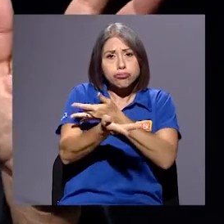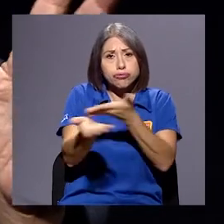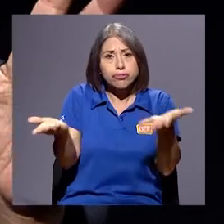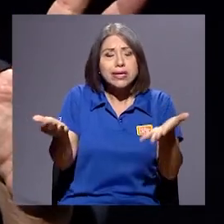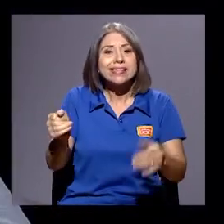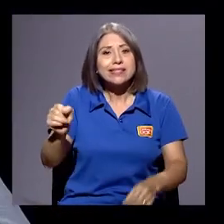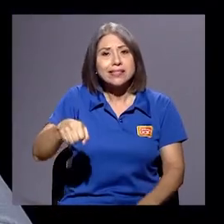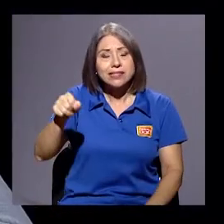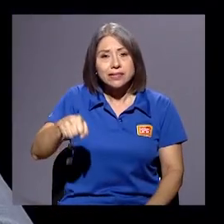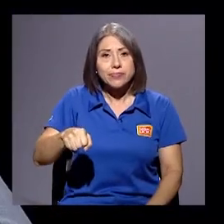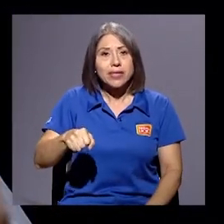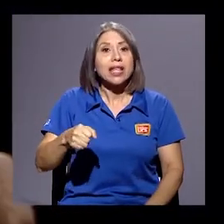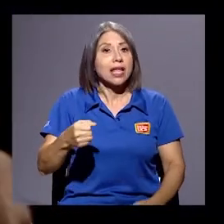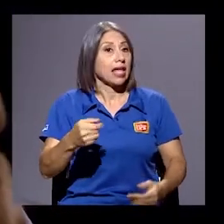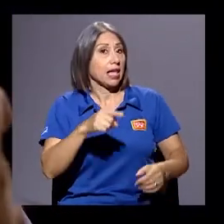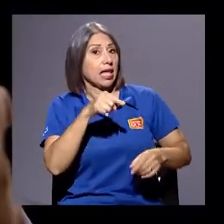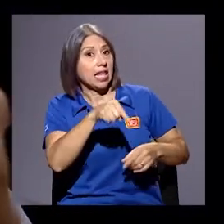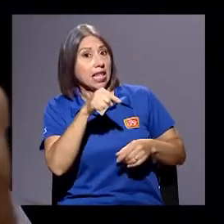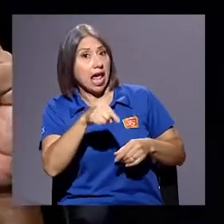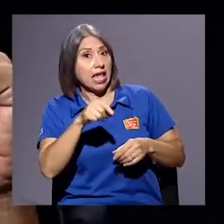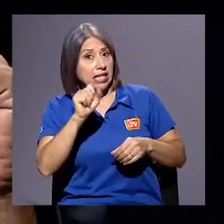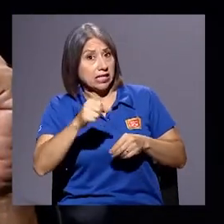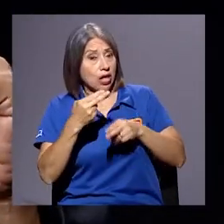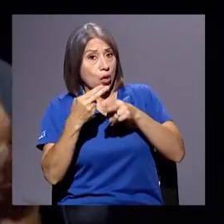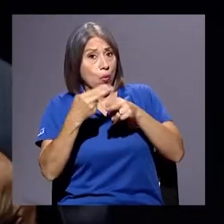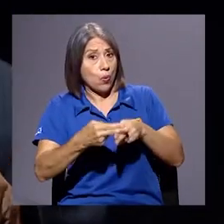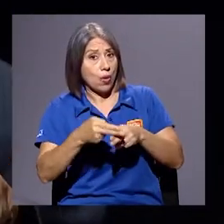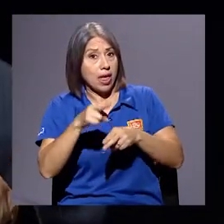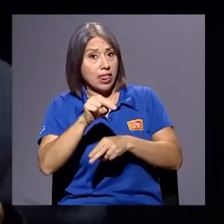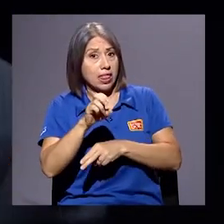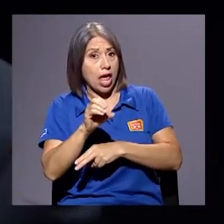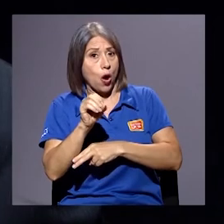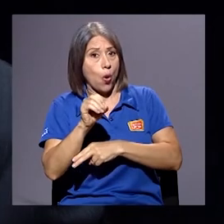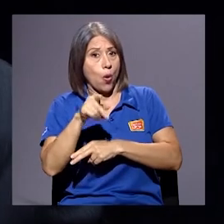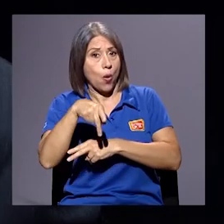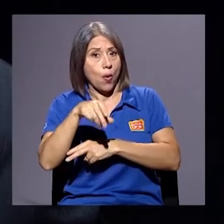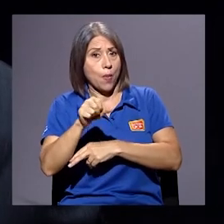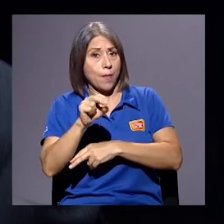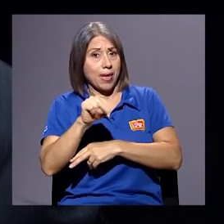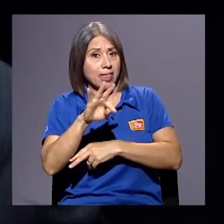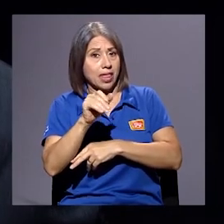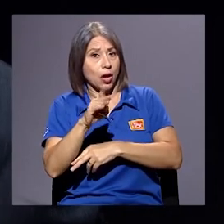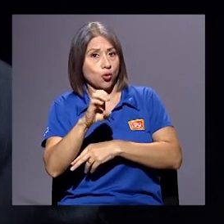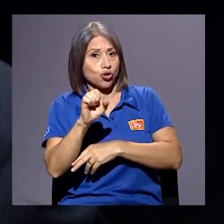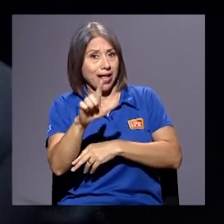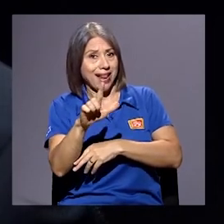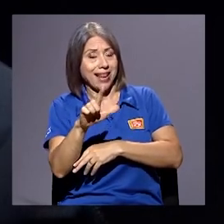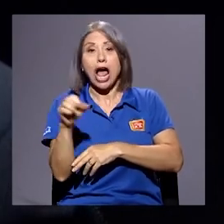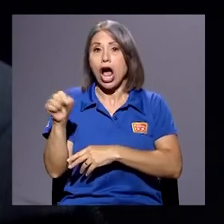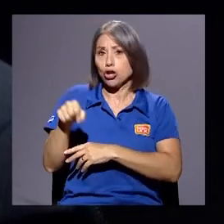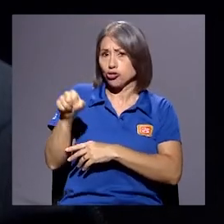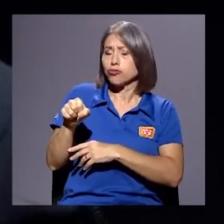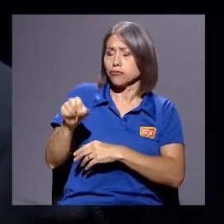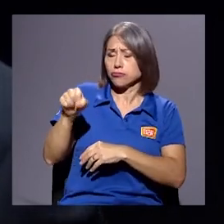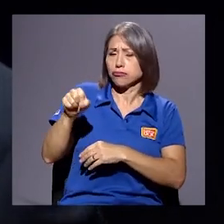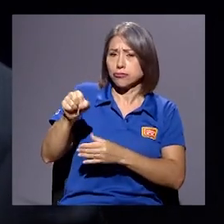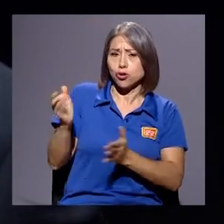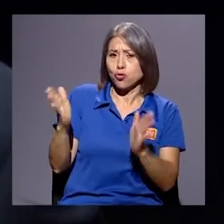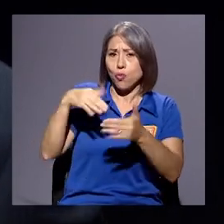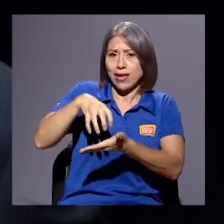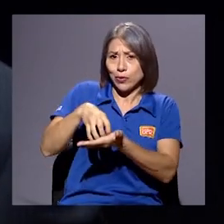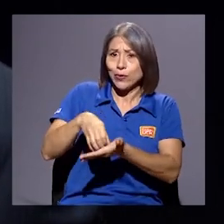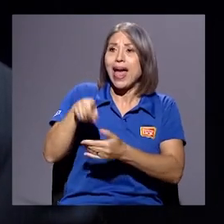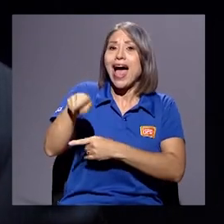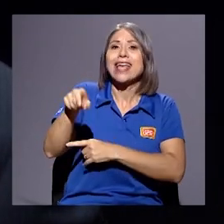pastores... Y ahí se no aparente costar el don Randall. Ah, sí, sin duda. De esta ascripción, ¿verdad? Que sí reclama una visión del mundo